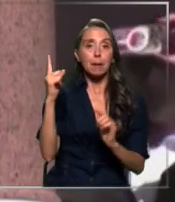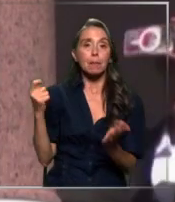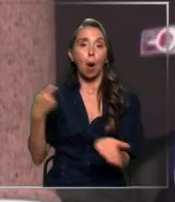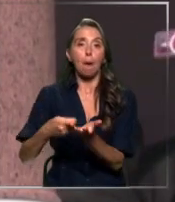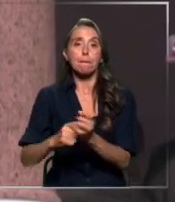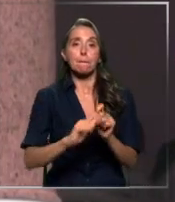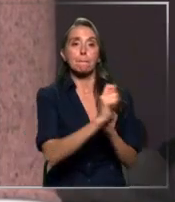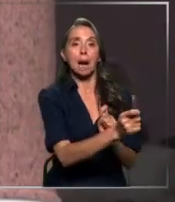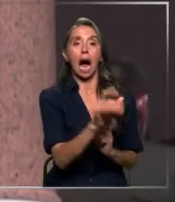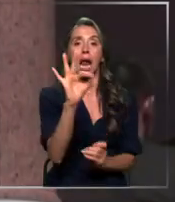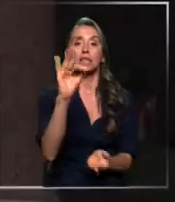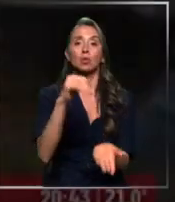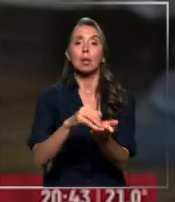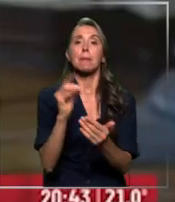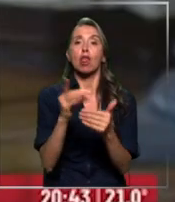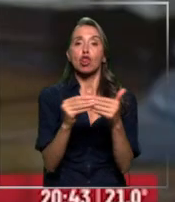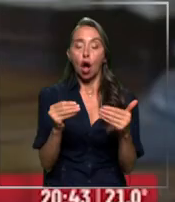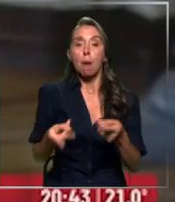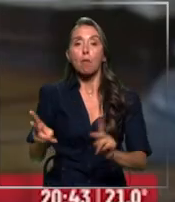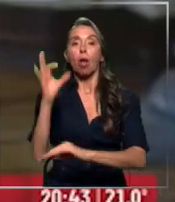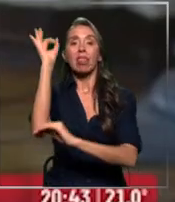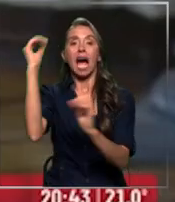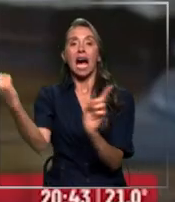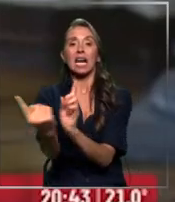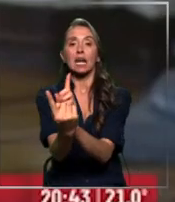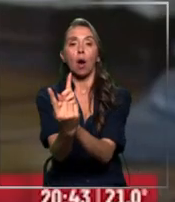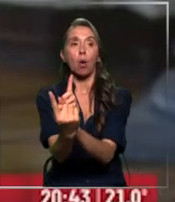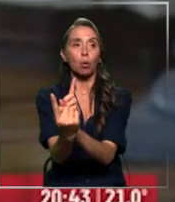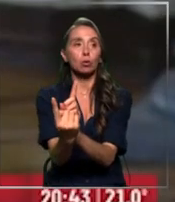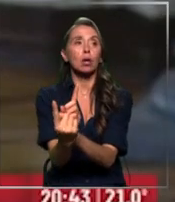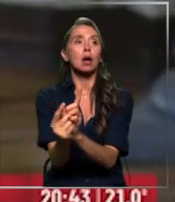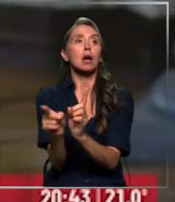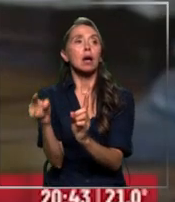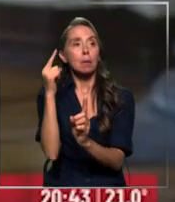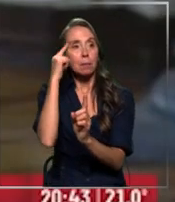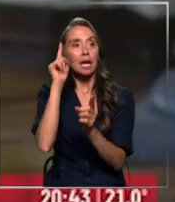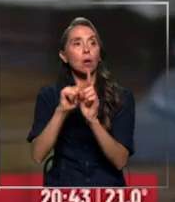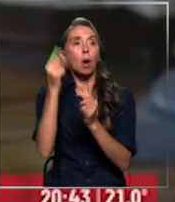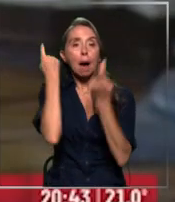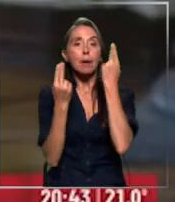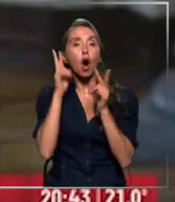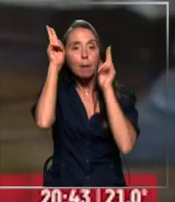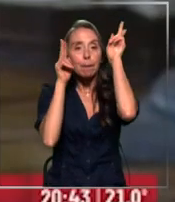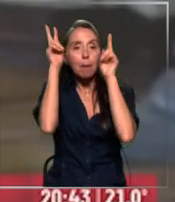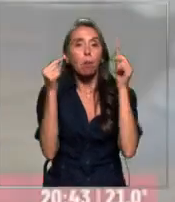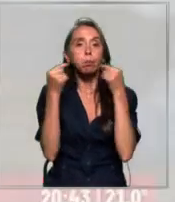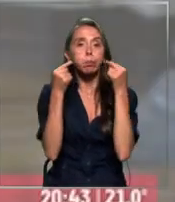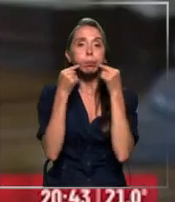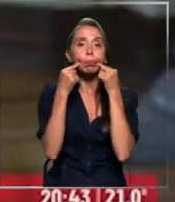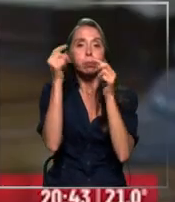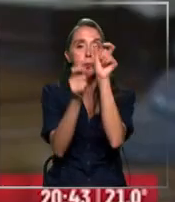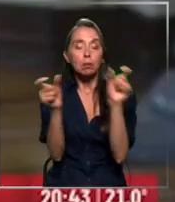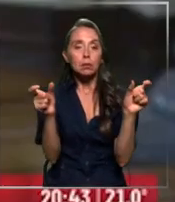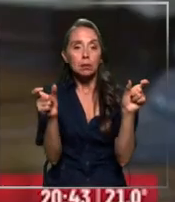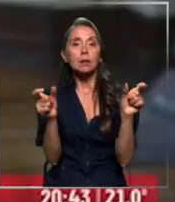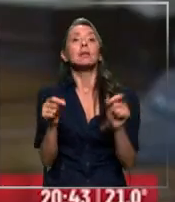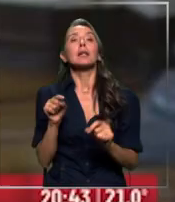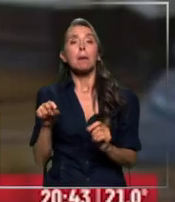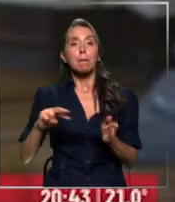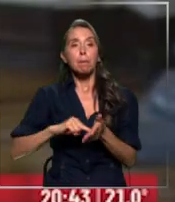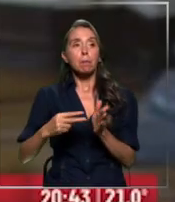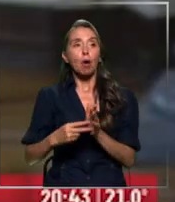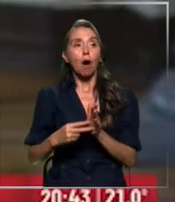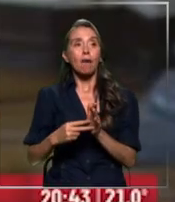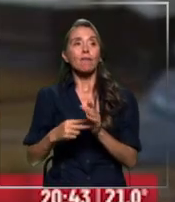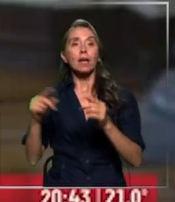hasta 50 mil dólares. Parece un conjunto de chimento, de peluquería, de despechadas. Un problema de